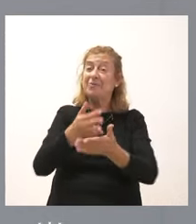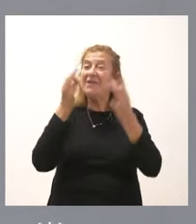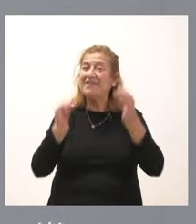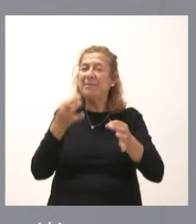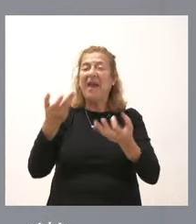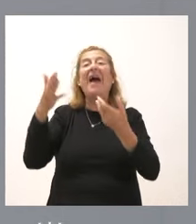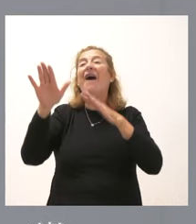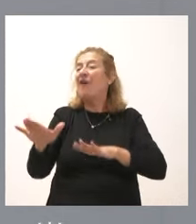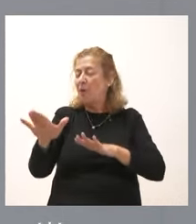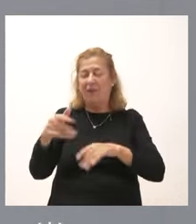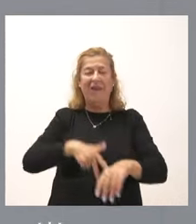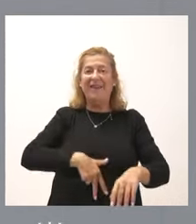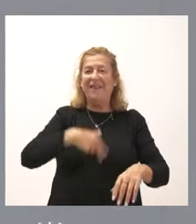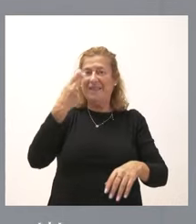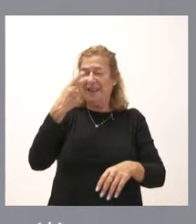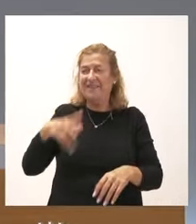favor del interés general de España.